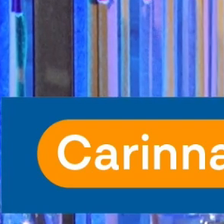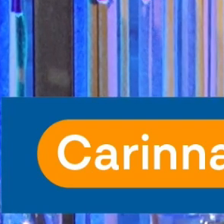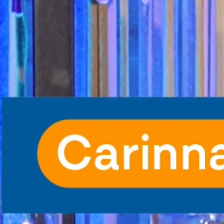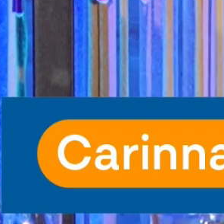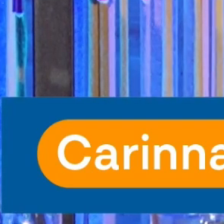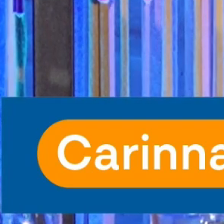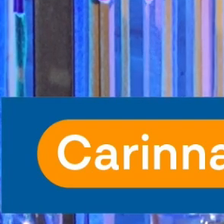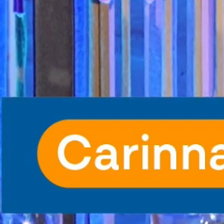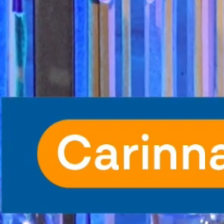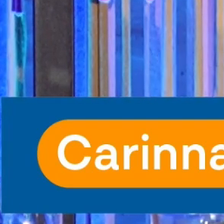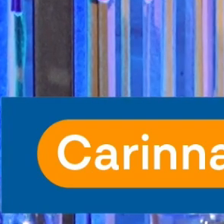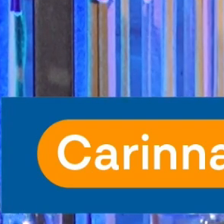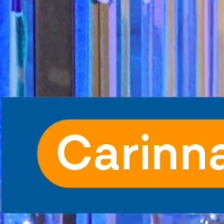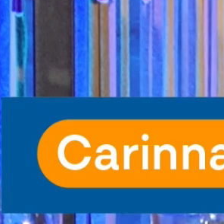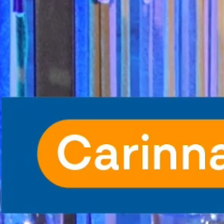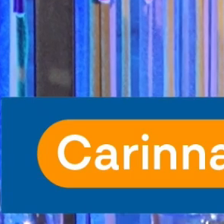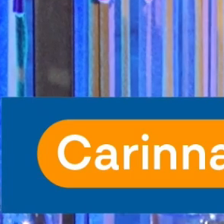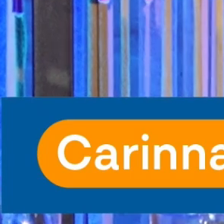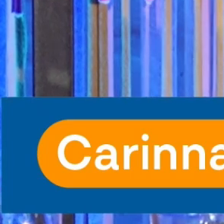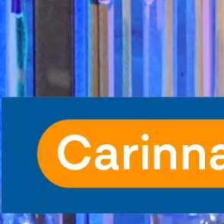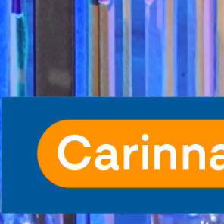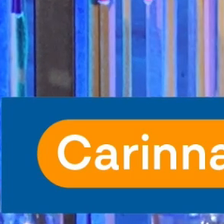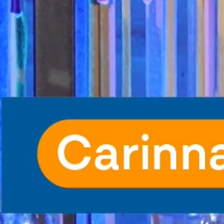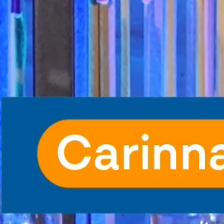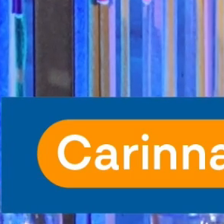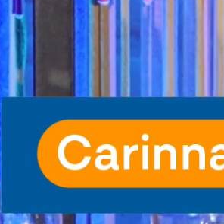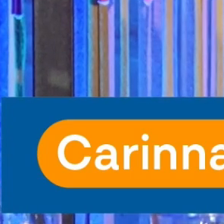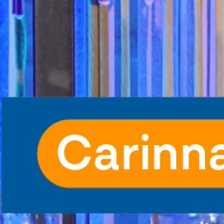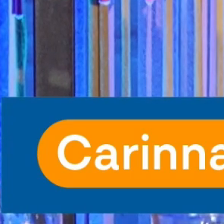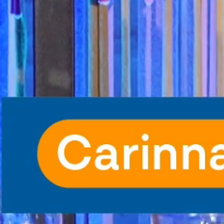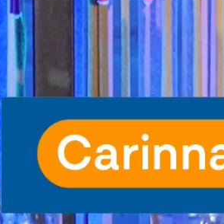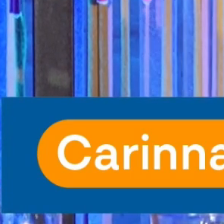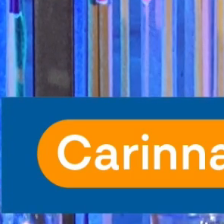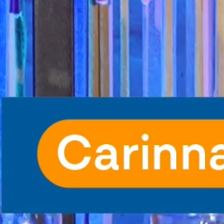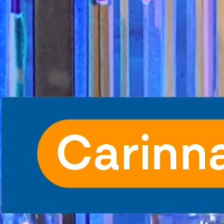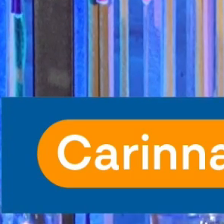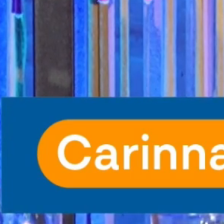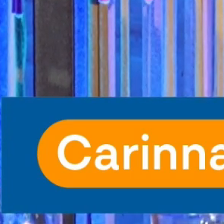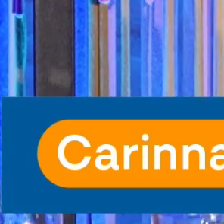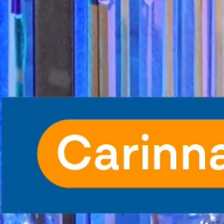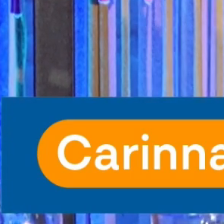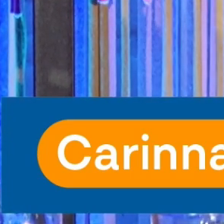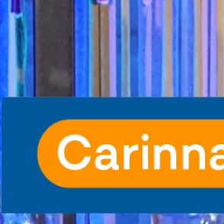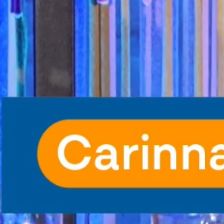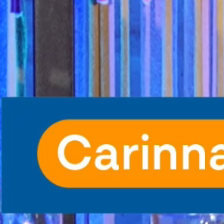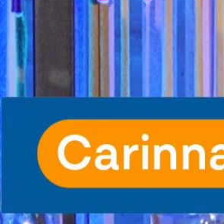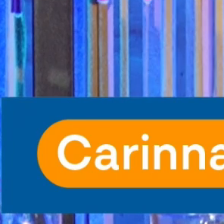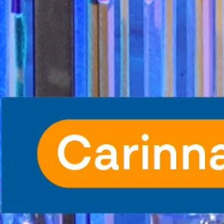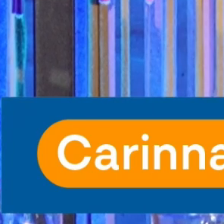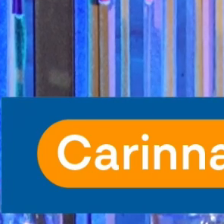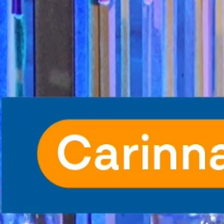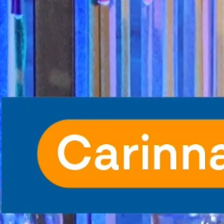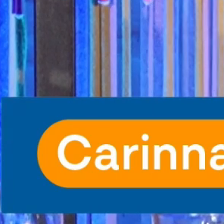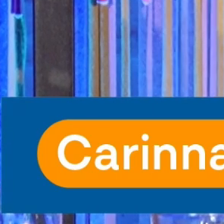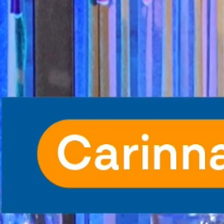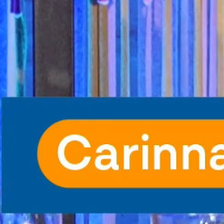y por qué ciencias de la computación para los jóvenes y en particular por qué para los jóvenes de bachillerato, aquellos que están